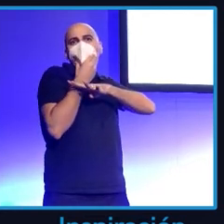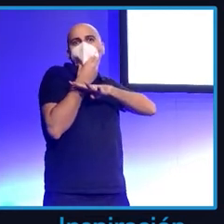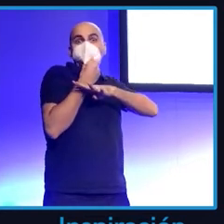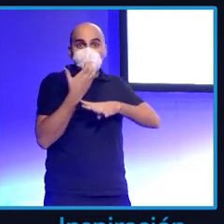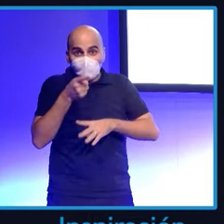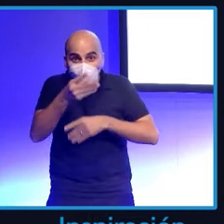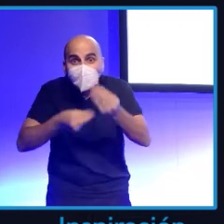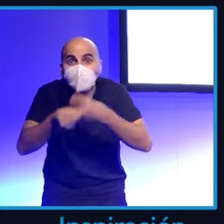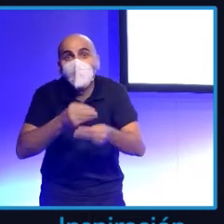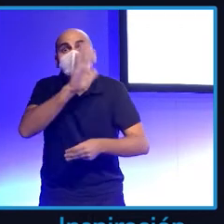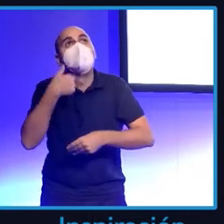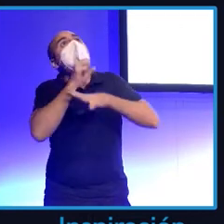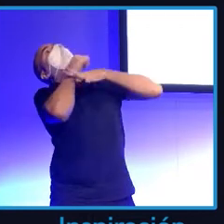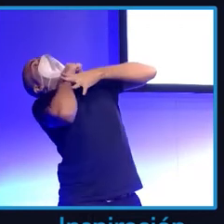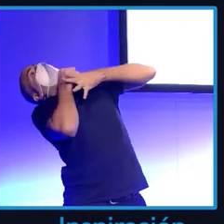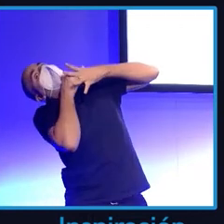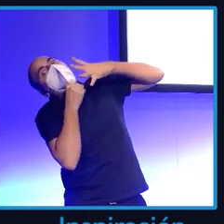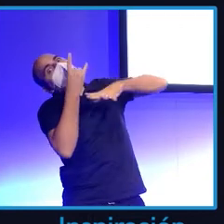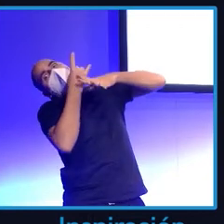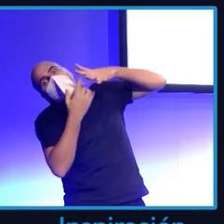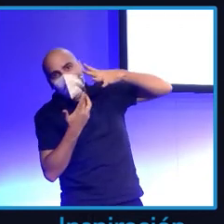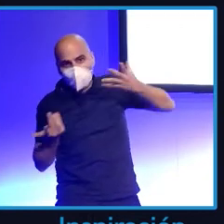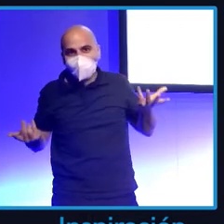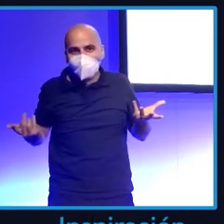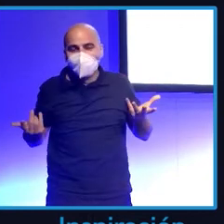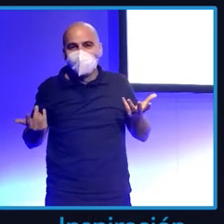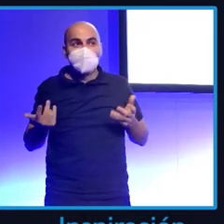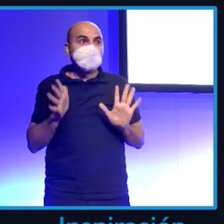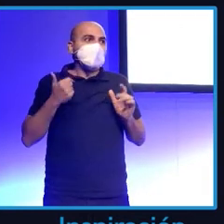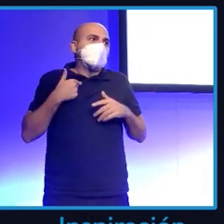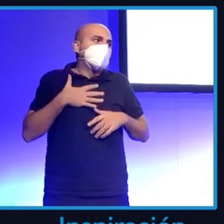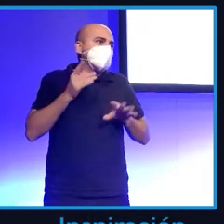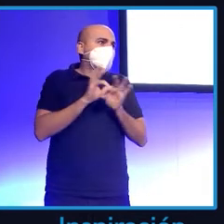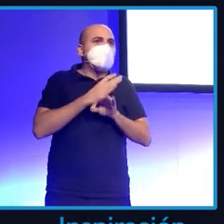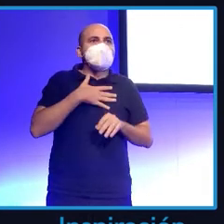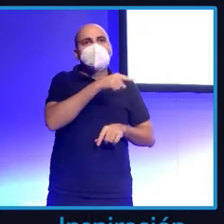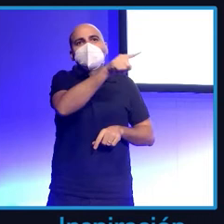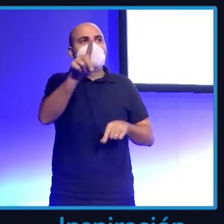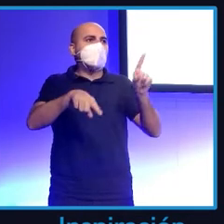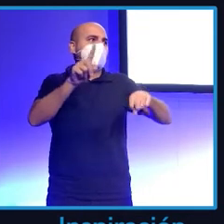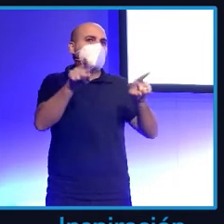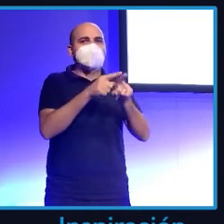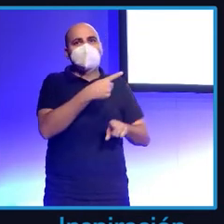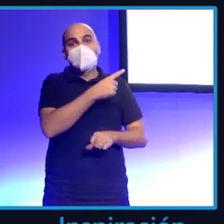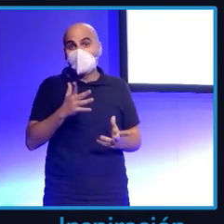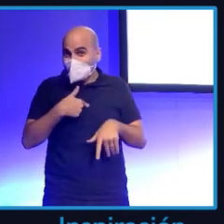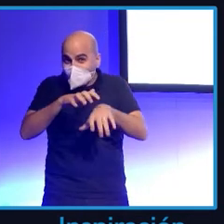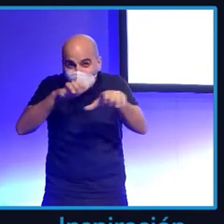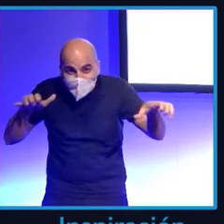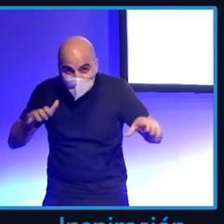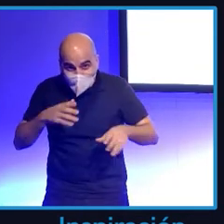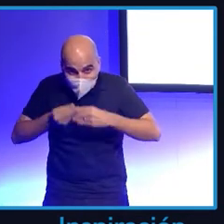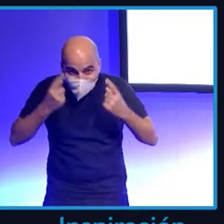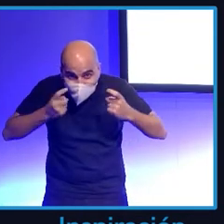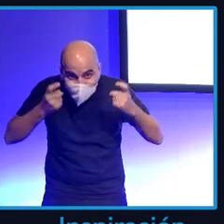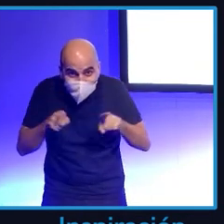sexy. Vosotros, vamos, a lo mejor me equivoco y hay alguna Dulceida por aquí también. Pero en general no salimos así. Tiene un